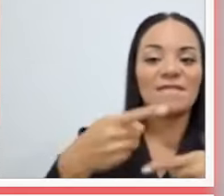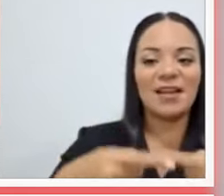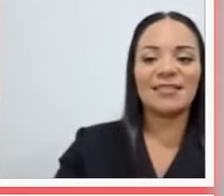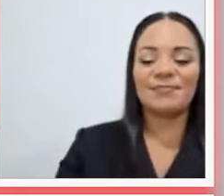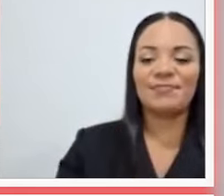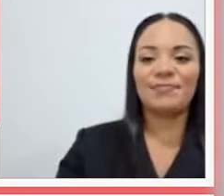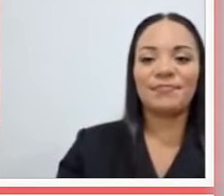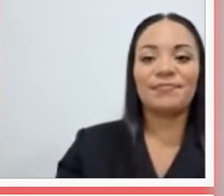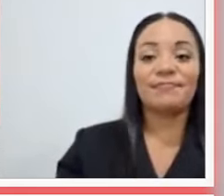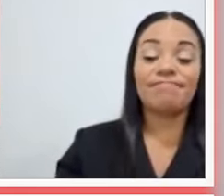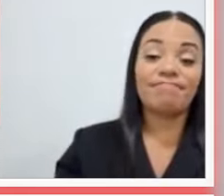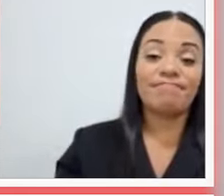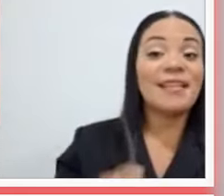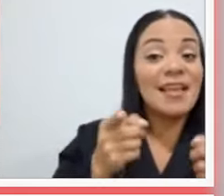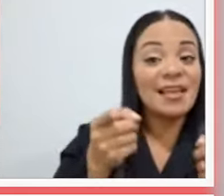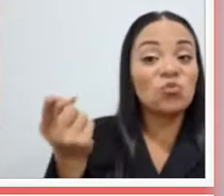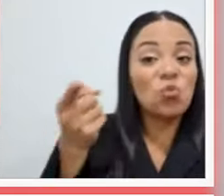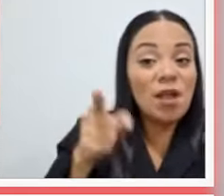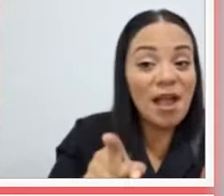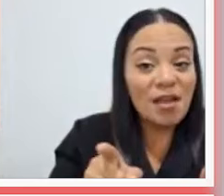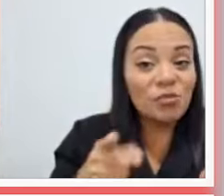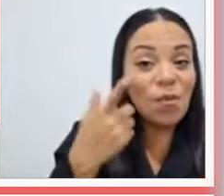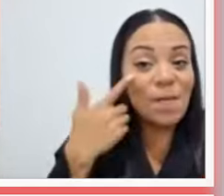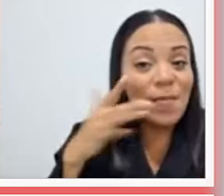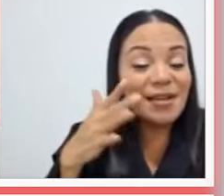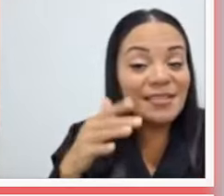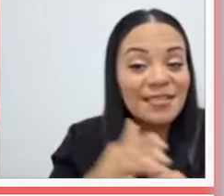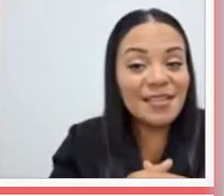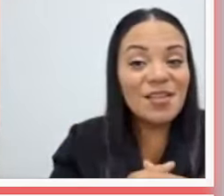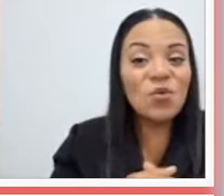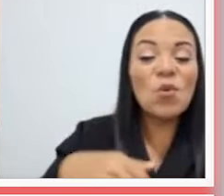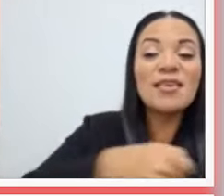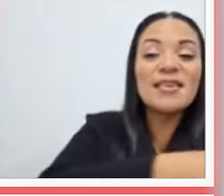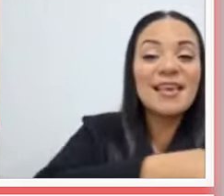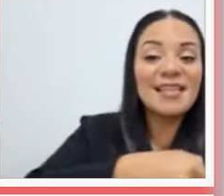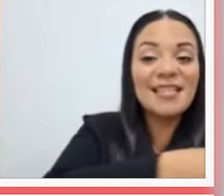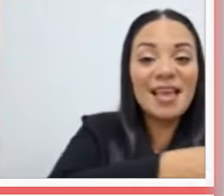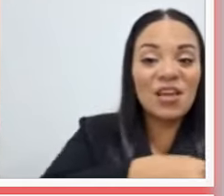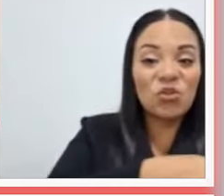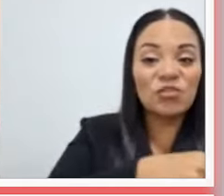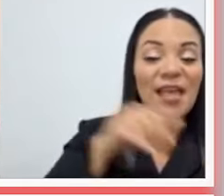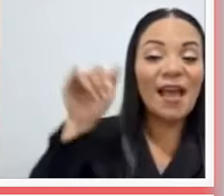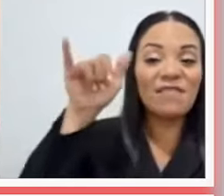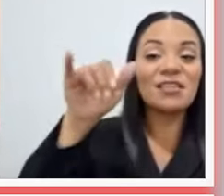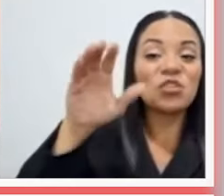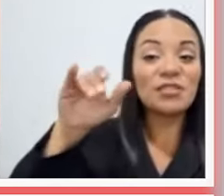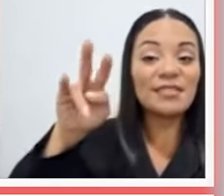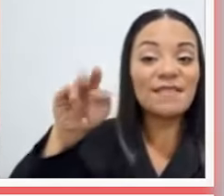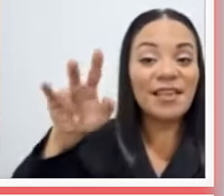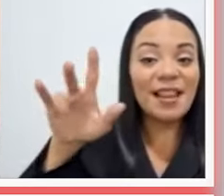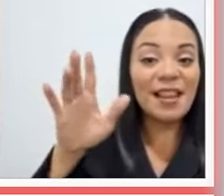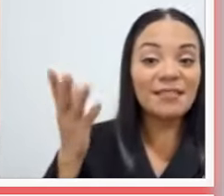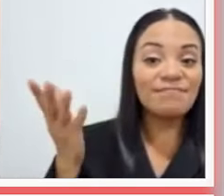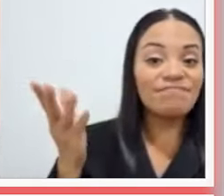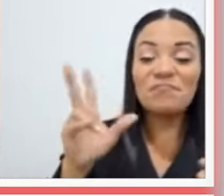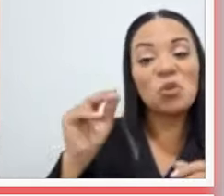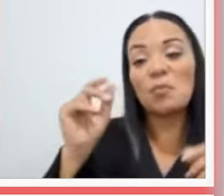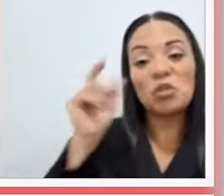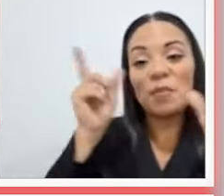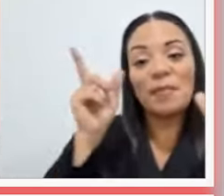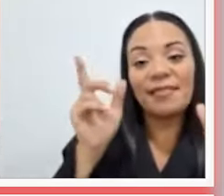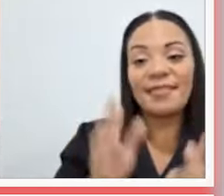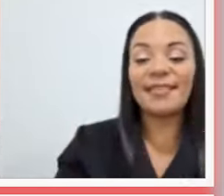¿Será este un caso similar con estos ingenieros de aviación civil? Vean, no me sorprendería.